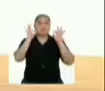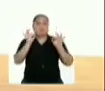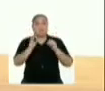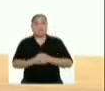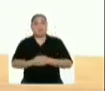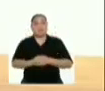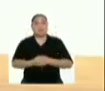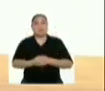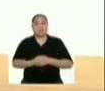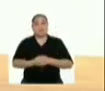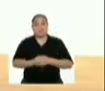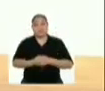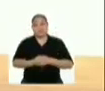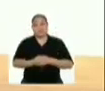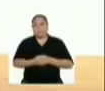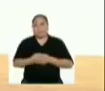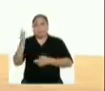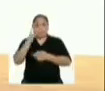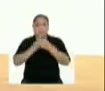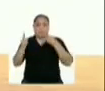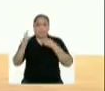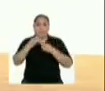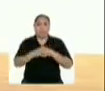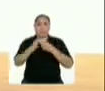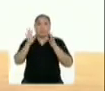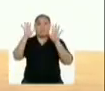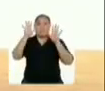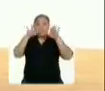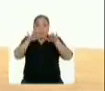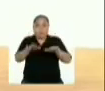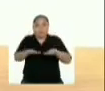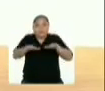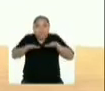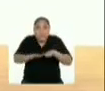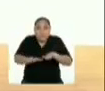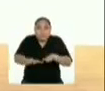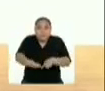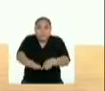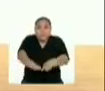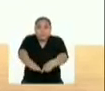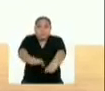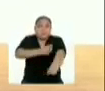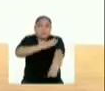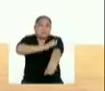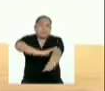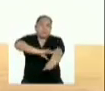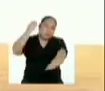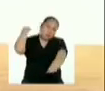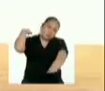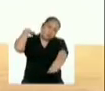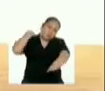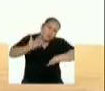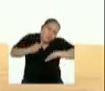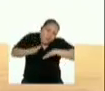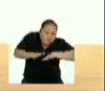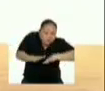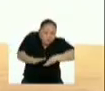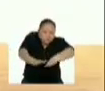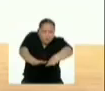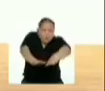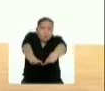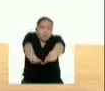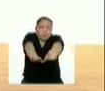Perfecto. Regresamos, llevamos nuestras manos hacia adelante y estiramos toda nuestra espalda.